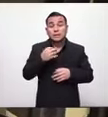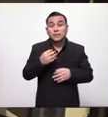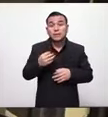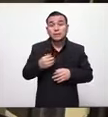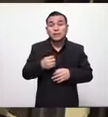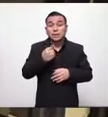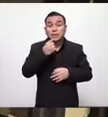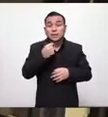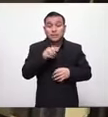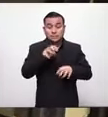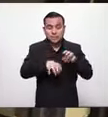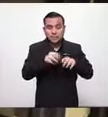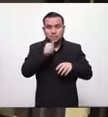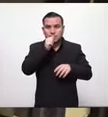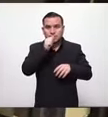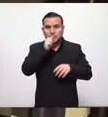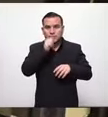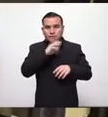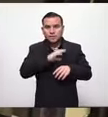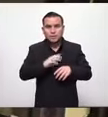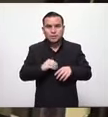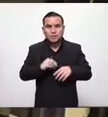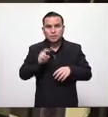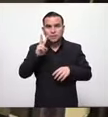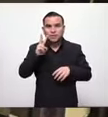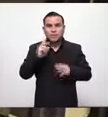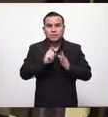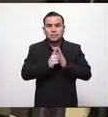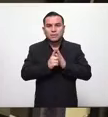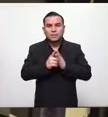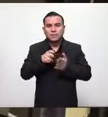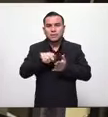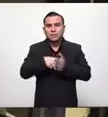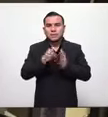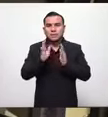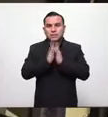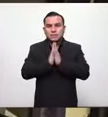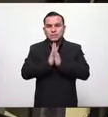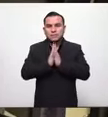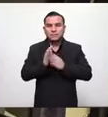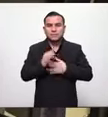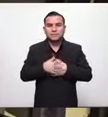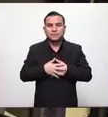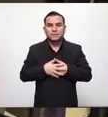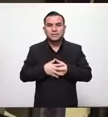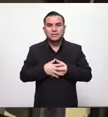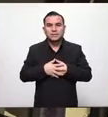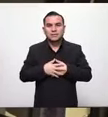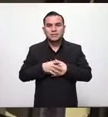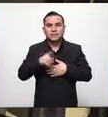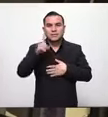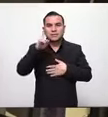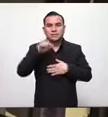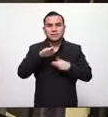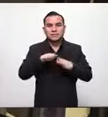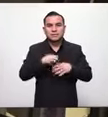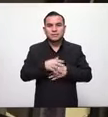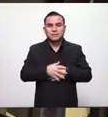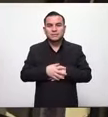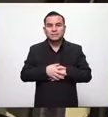secretario me lo permite dos minutos para orar amantísimo padre celestial